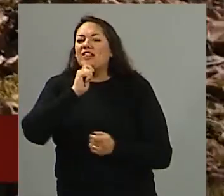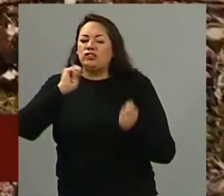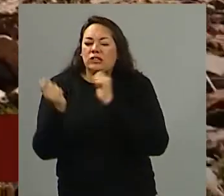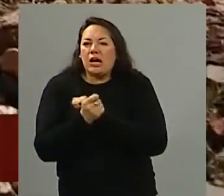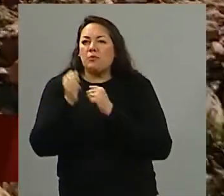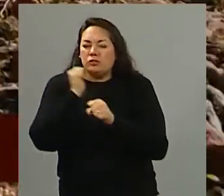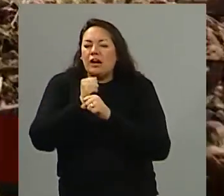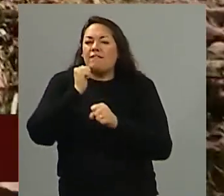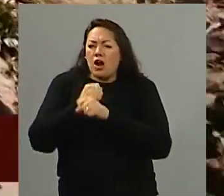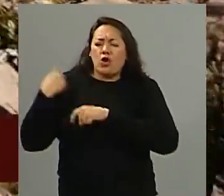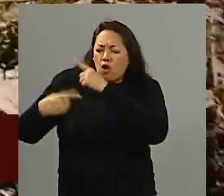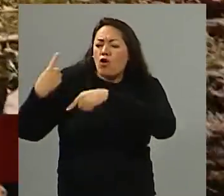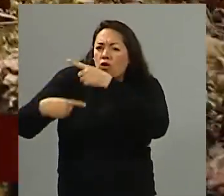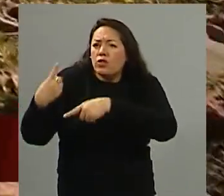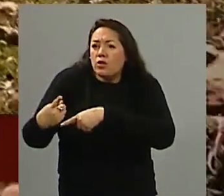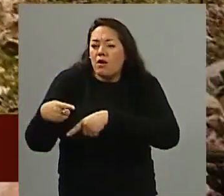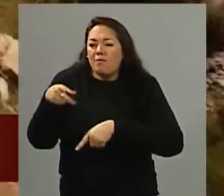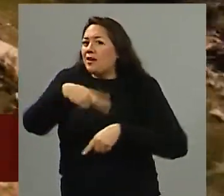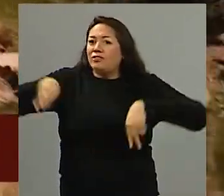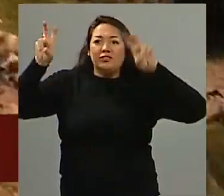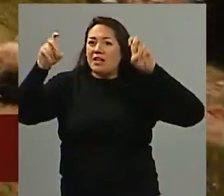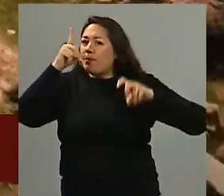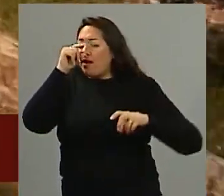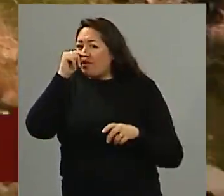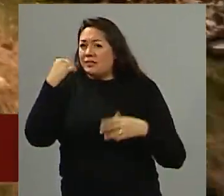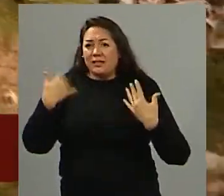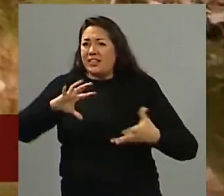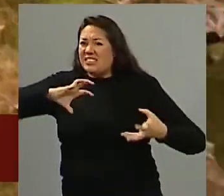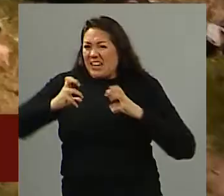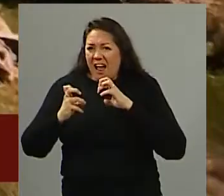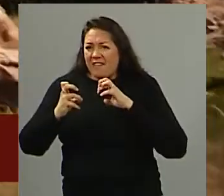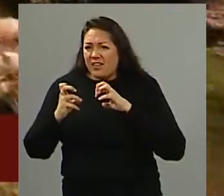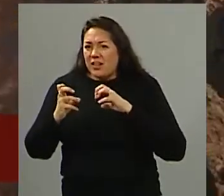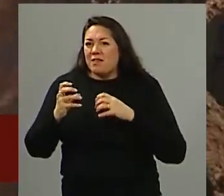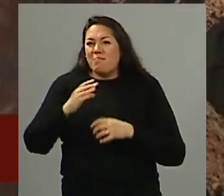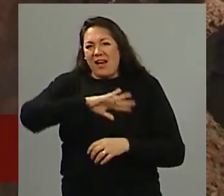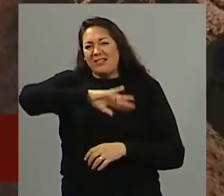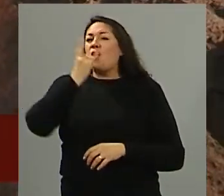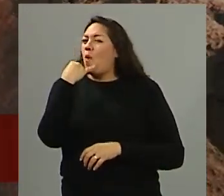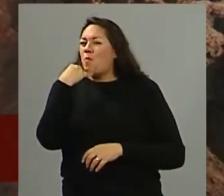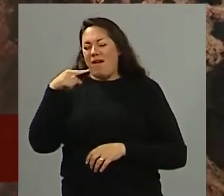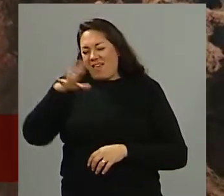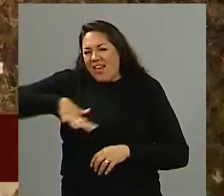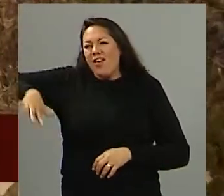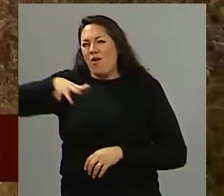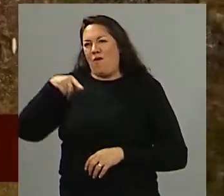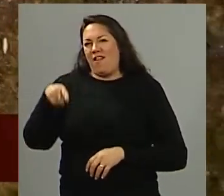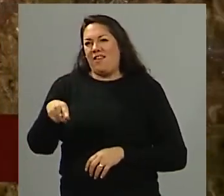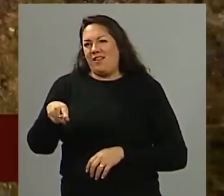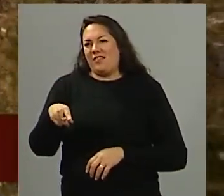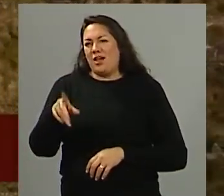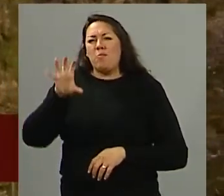temáticas que afectan directamente a mi departamento y a ese valle alta montaña que para nosotros tan importante para la provincia es